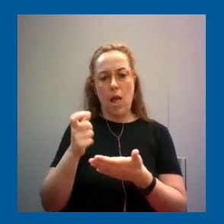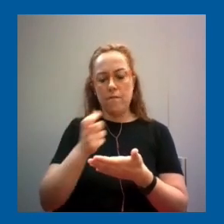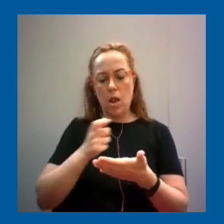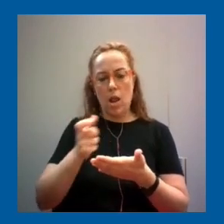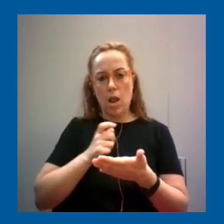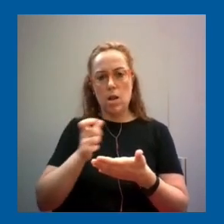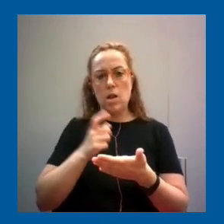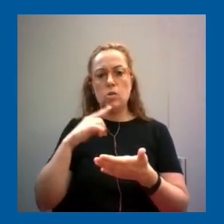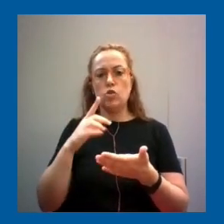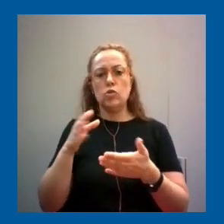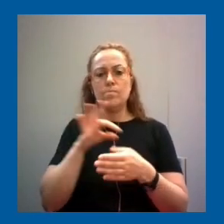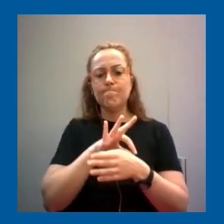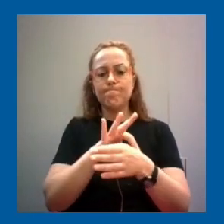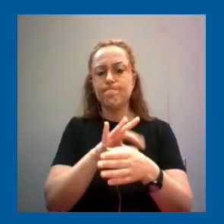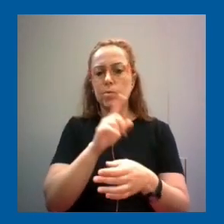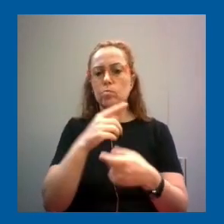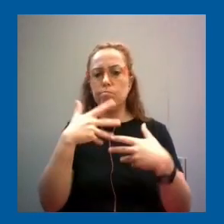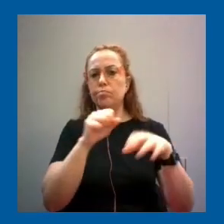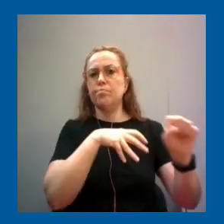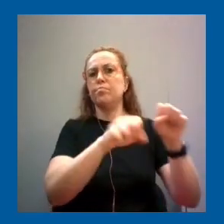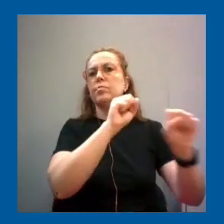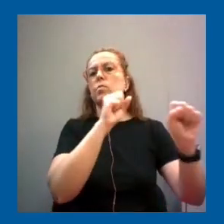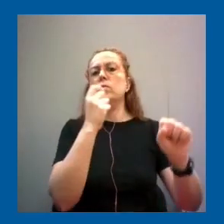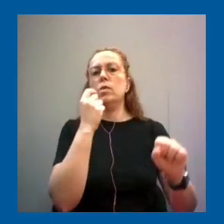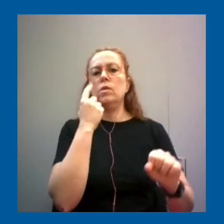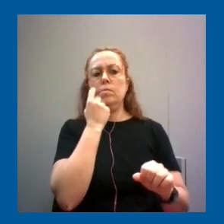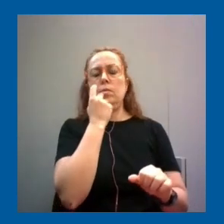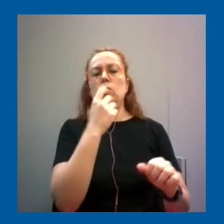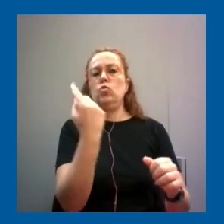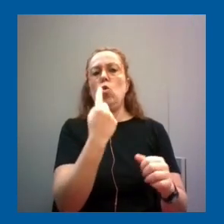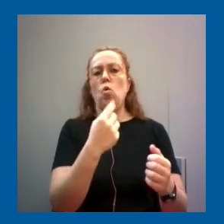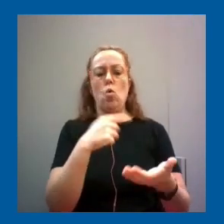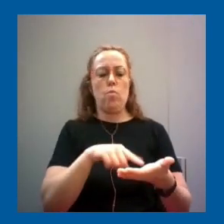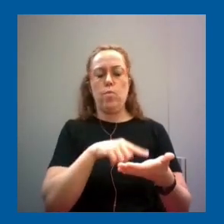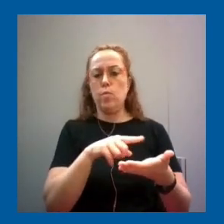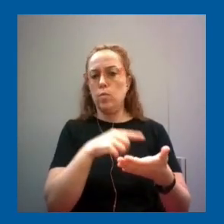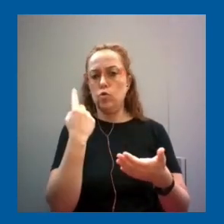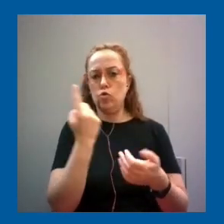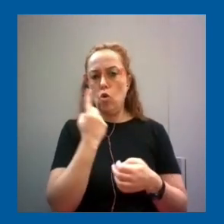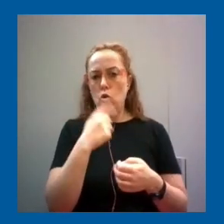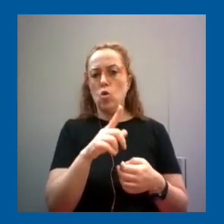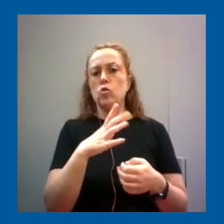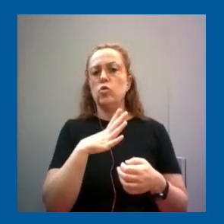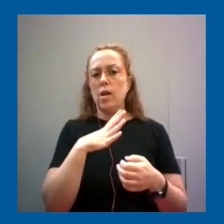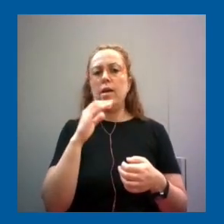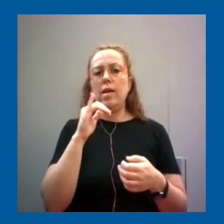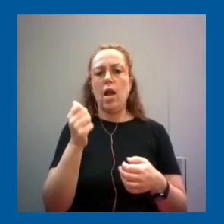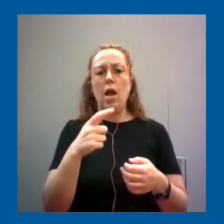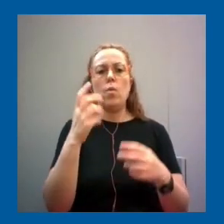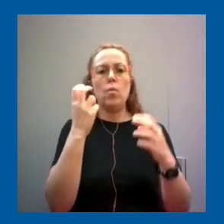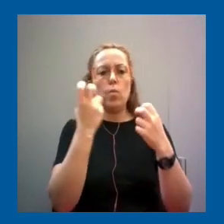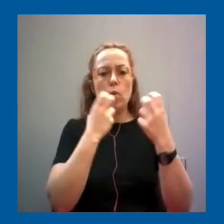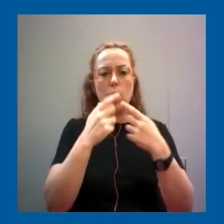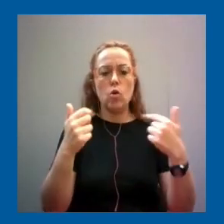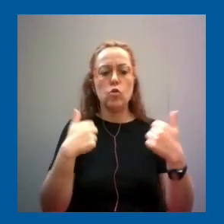determinados vocabularios. Todas esas sugerencias de palabras tienen una inteligencia artificial por detrás, los buscadores, las cosas que buscamos, cuando